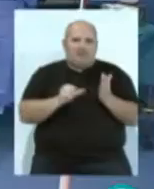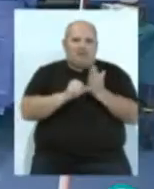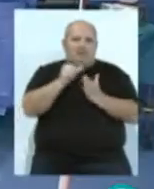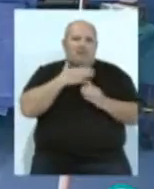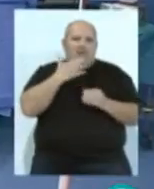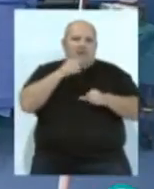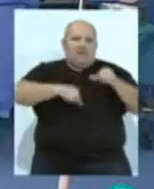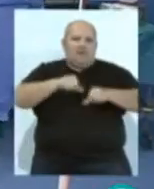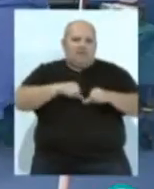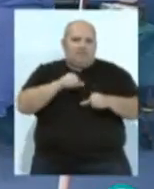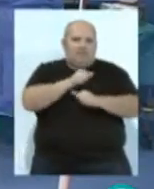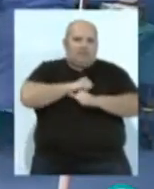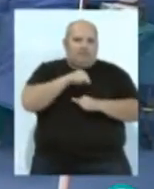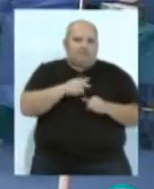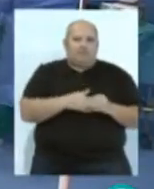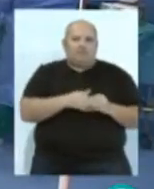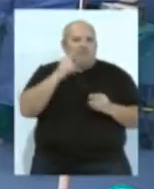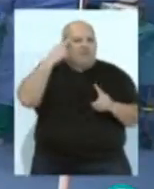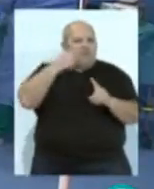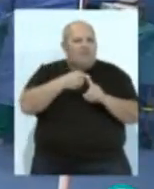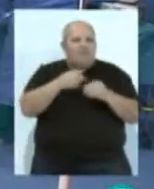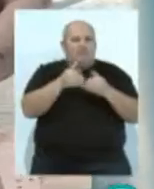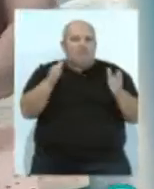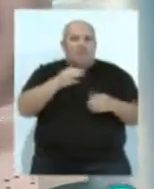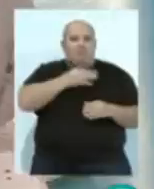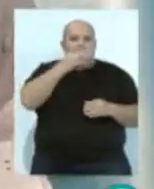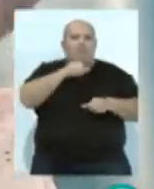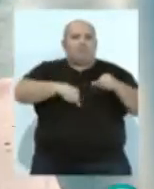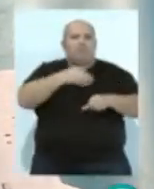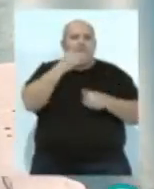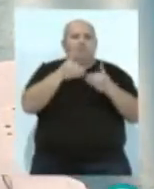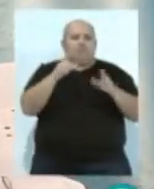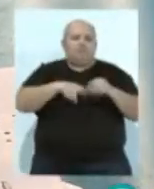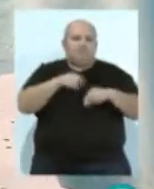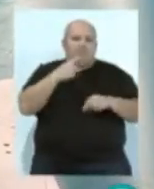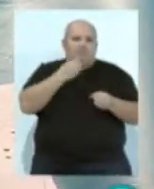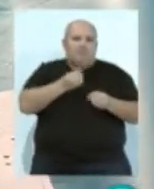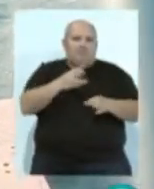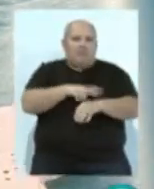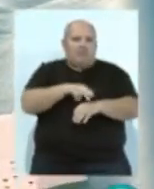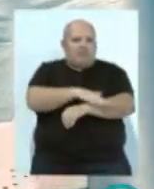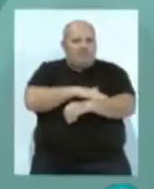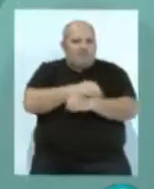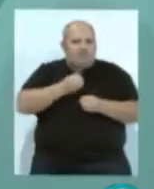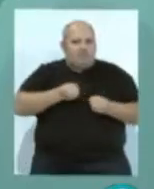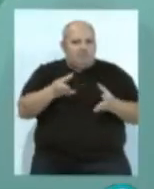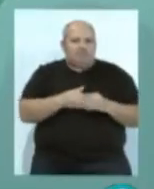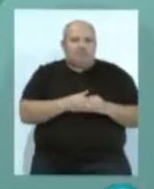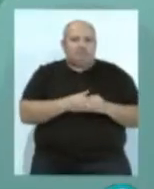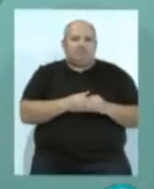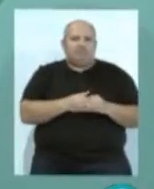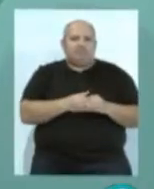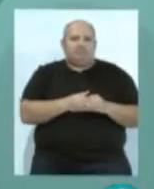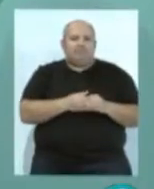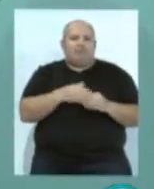de una intervención quirúrgica. Con este objetivo se abrirán por la tarde los quirófanos, según ha informado la delegada del Gobierno de la Junta en Cádiz,